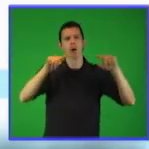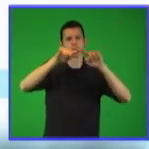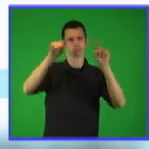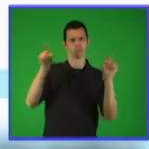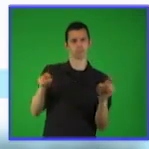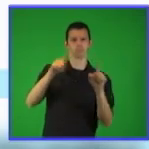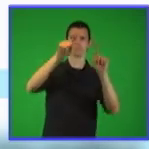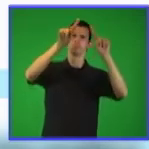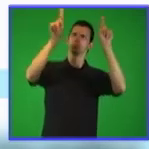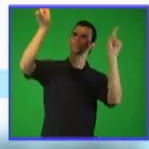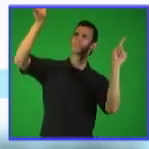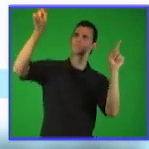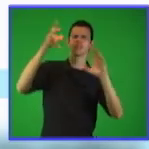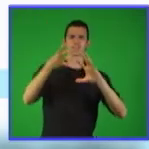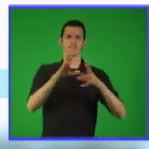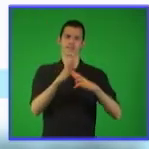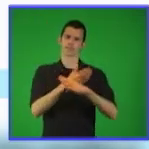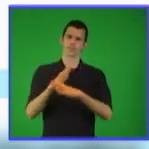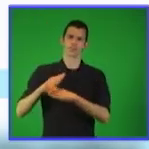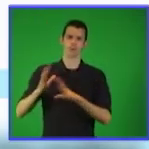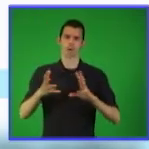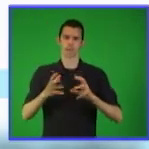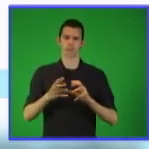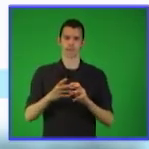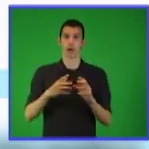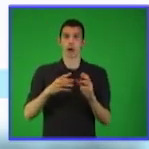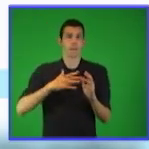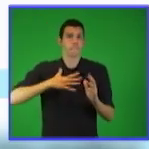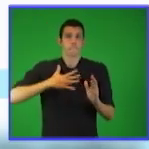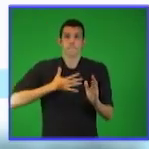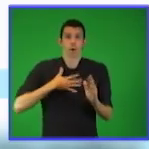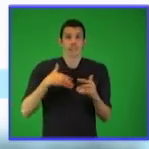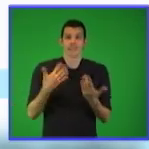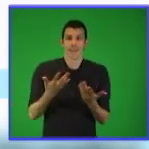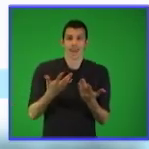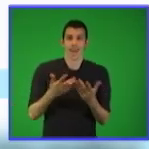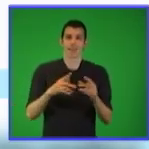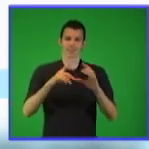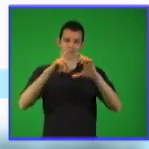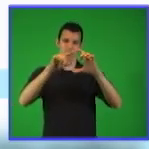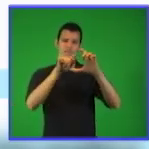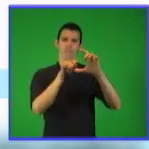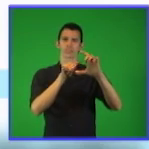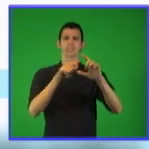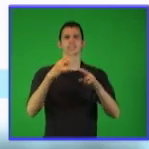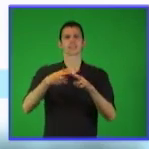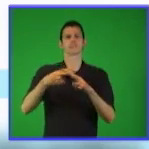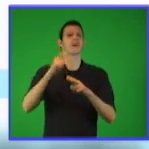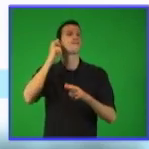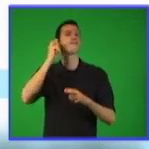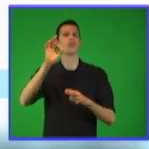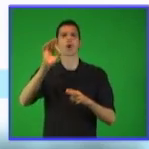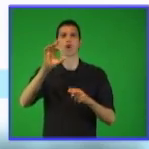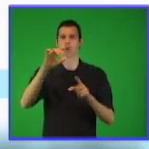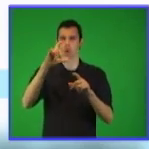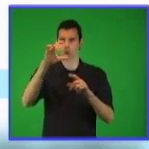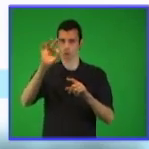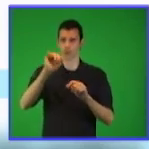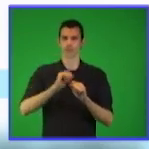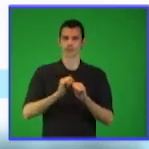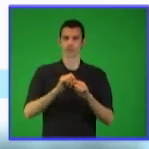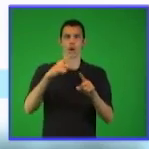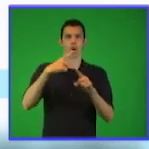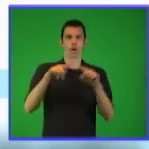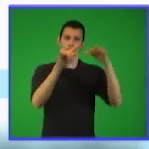identificando que los elementos que la distinguen son el foco, el vértice y